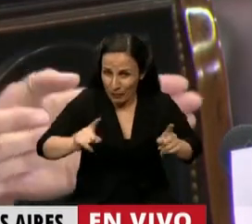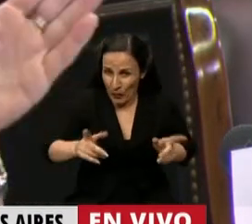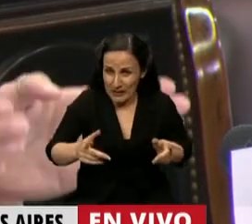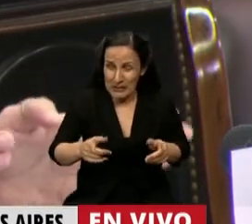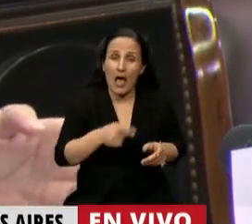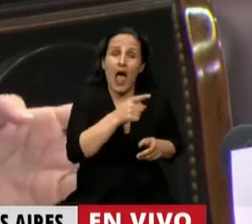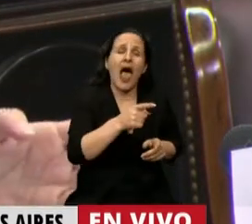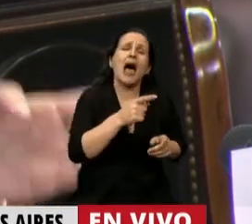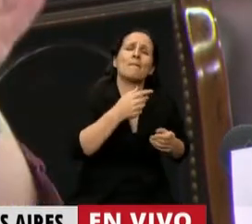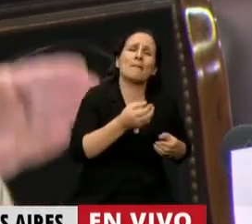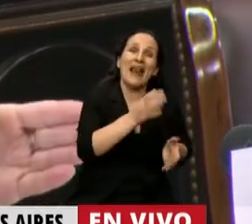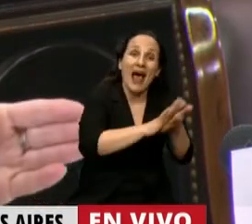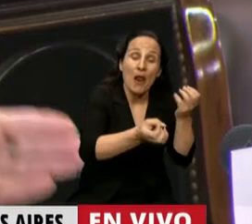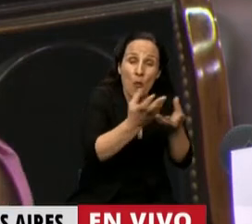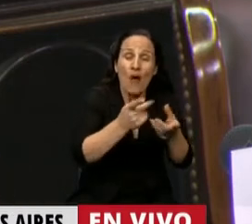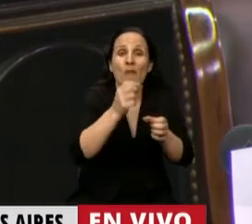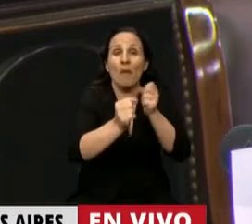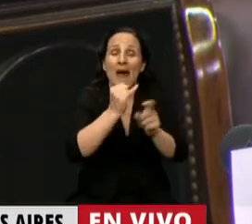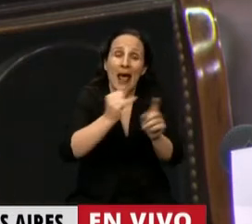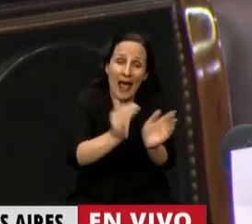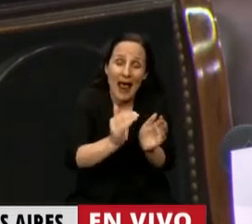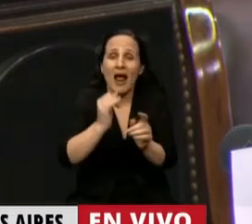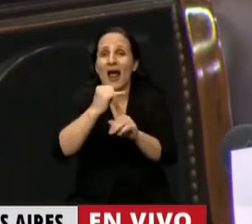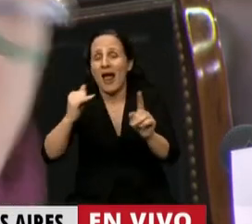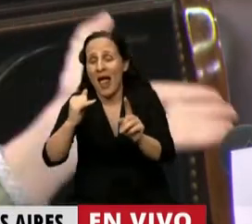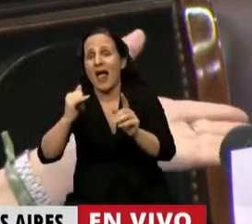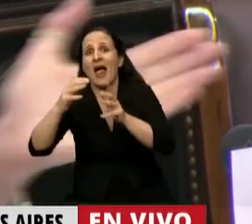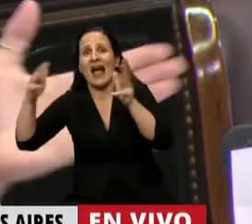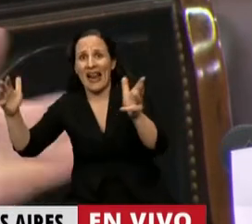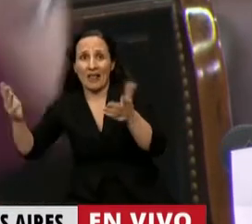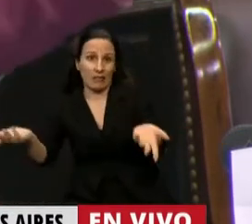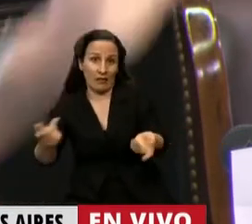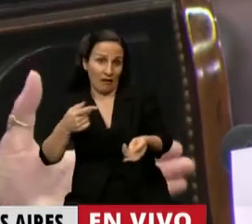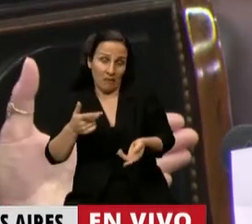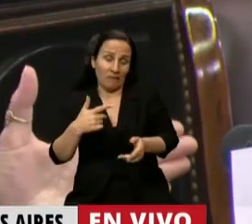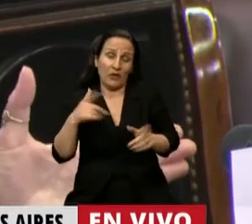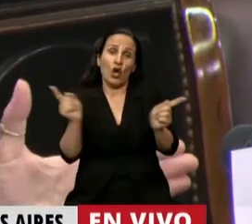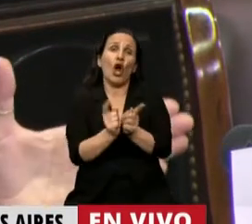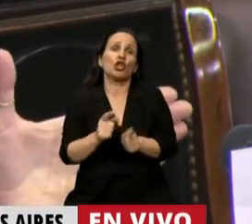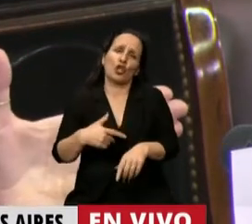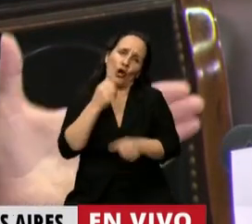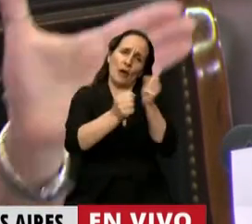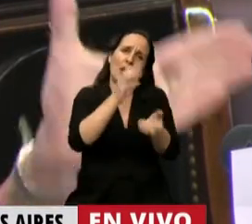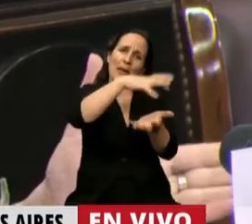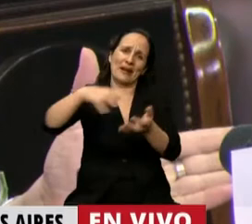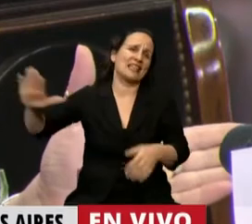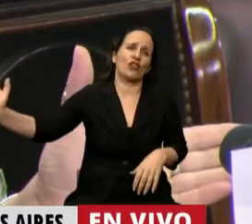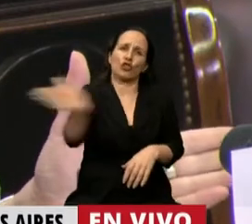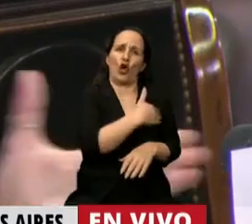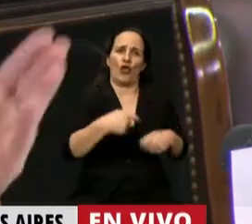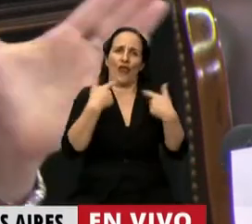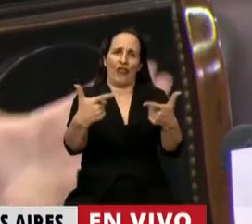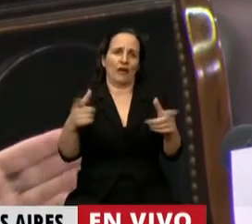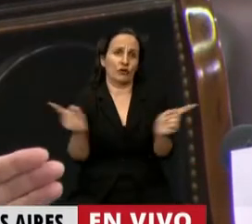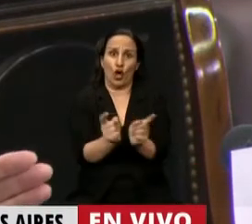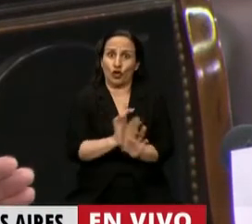emprendedores, micro, pyme, medianas, grandes, todas. ¿Por qué no dicen para todas las empresas? Y se terminó.